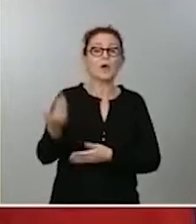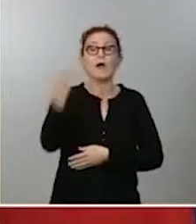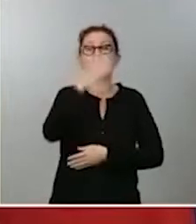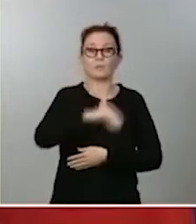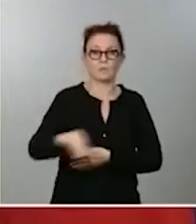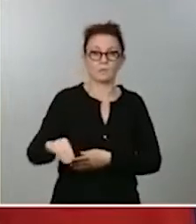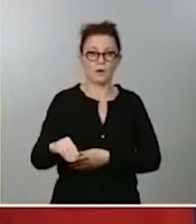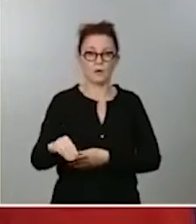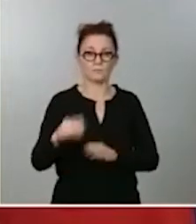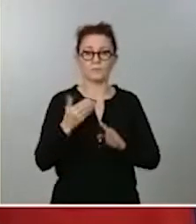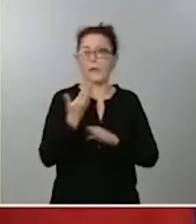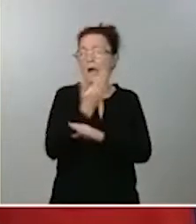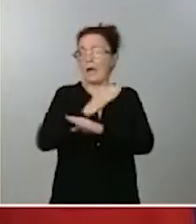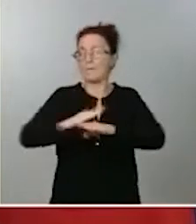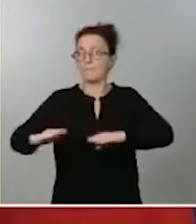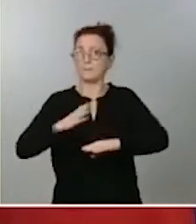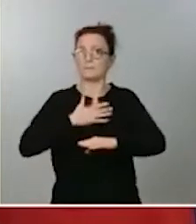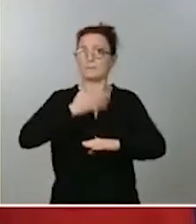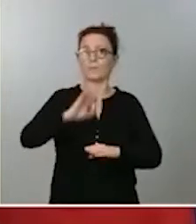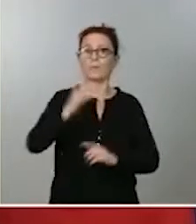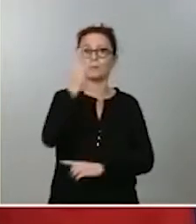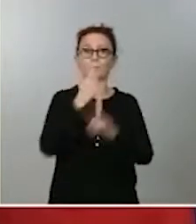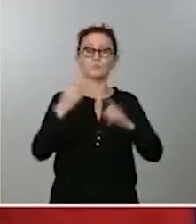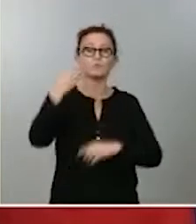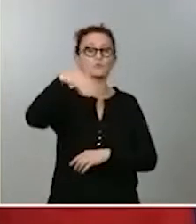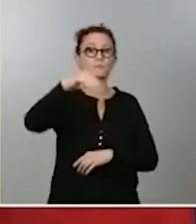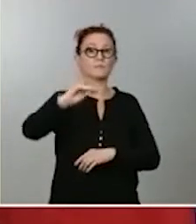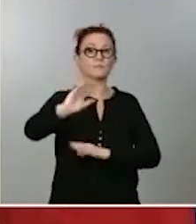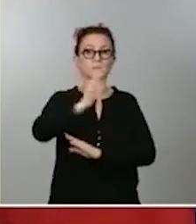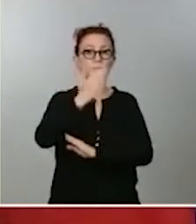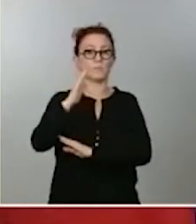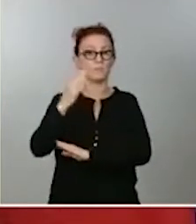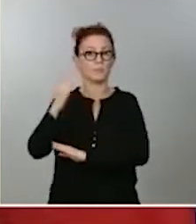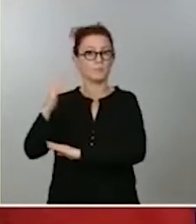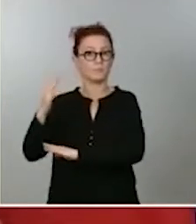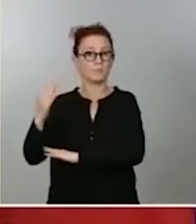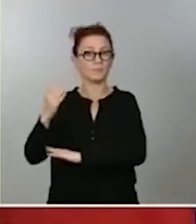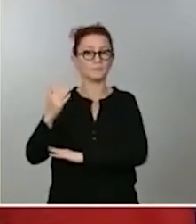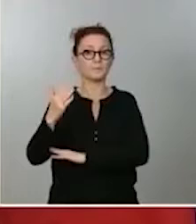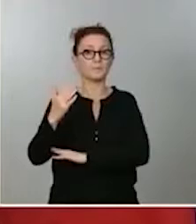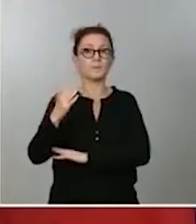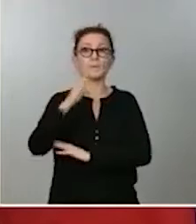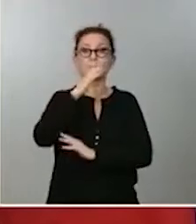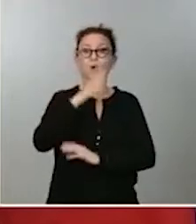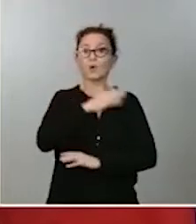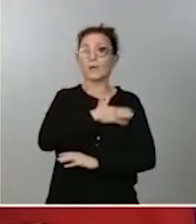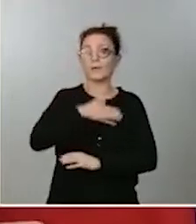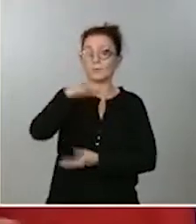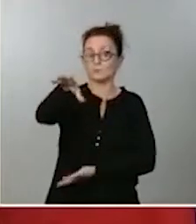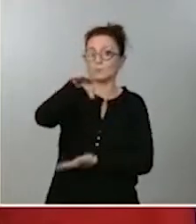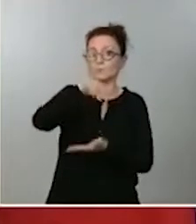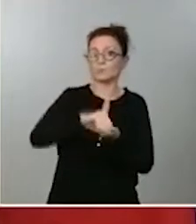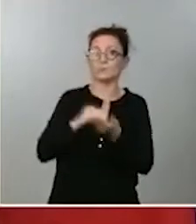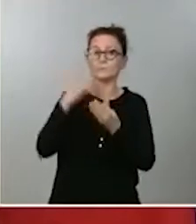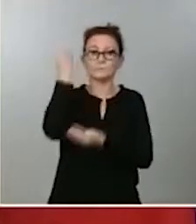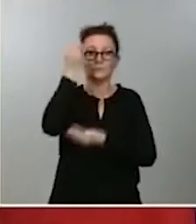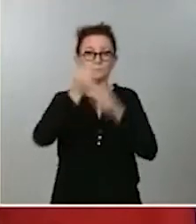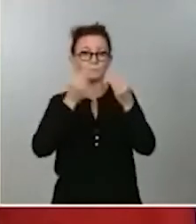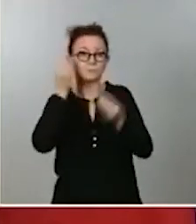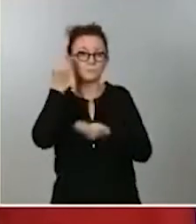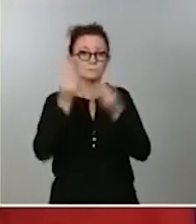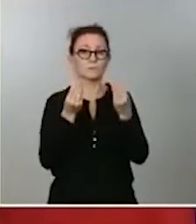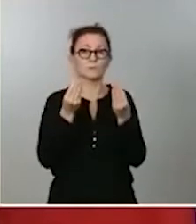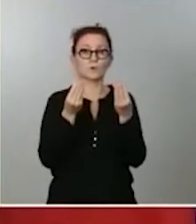que quisieran plantear los presidentes autonómicos al objeto de poder tenerlo en cuenta o al objeto de poder contrastarlo con los propios